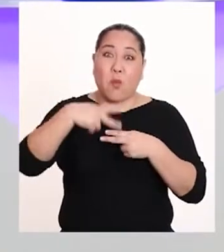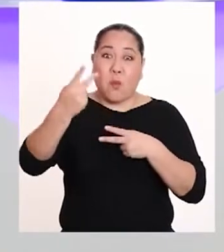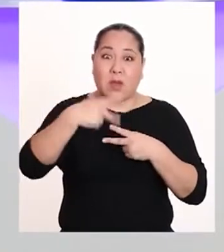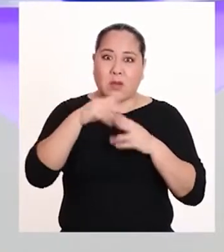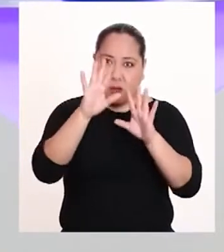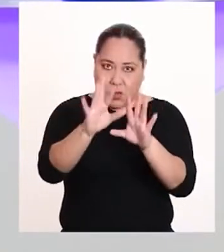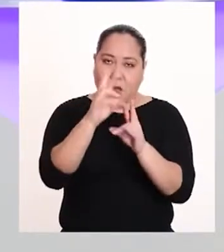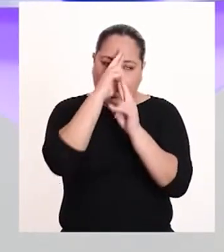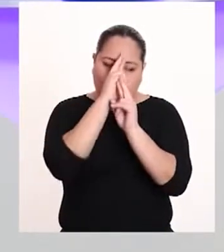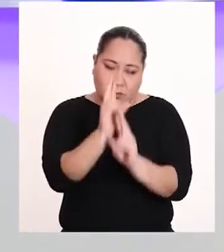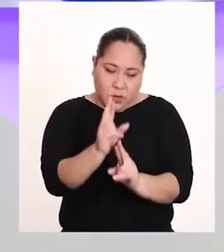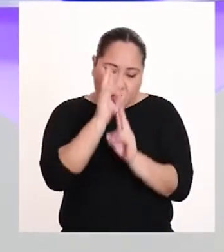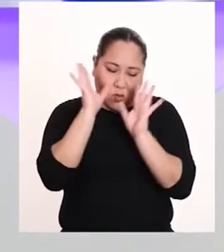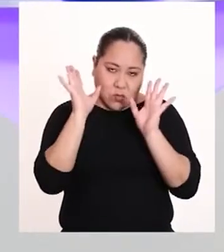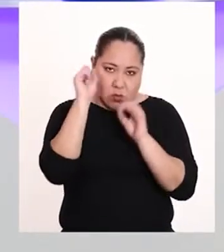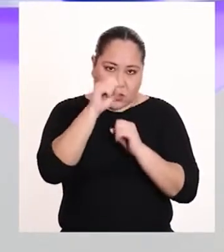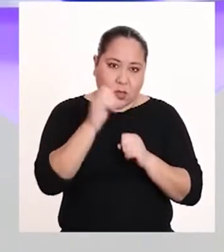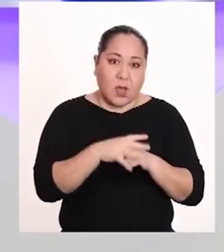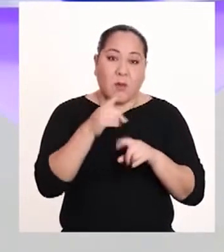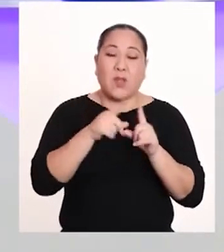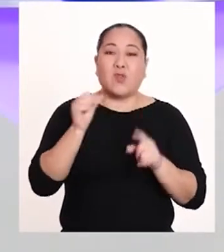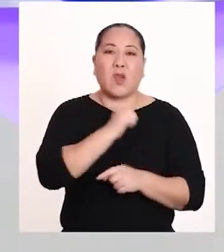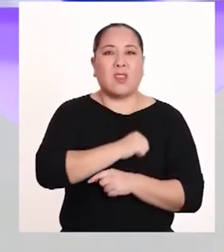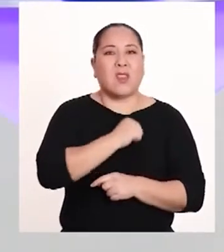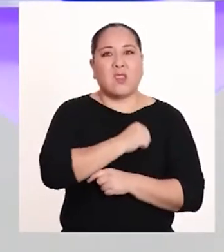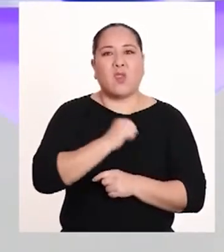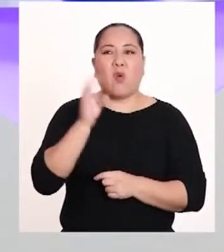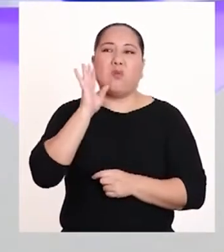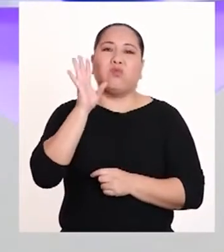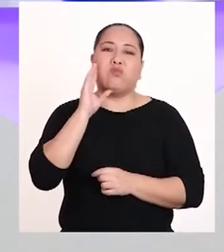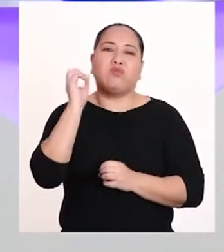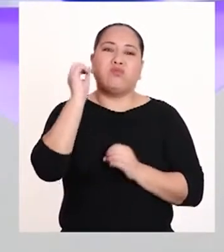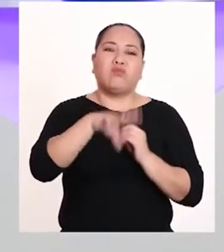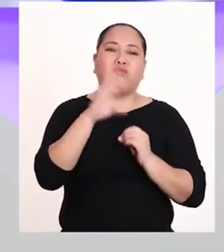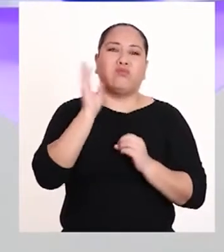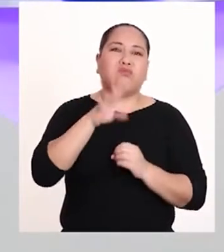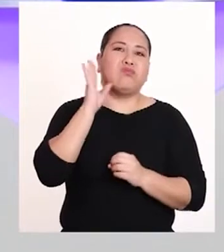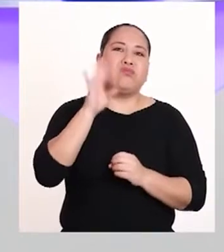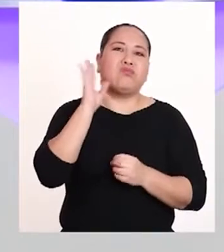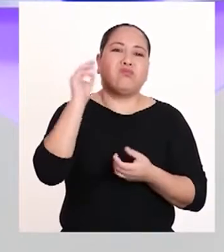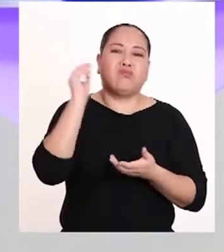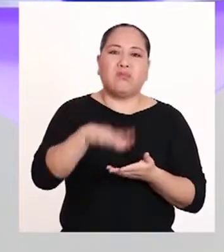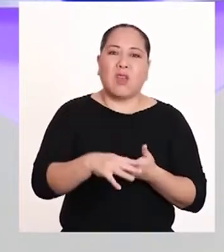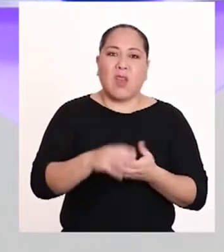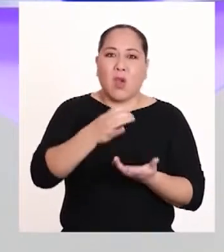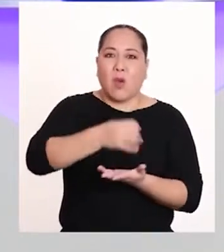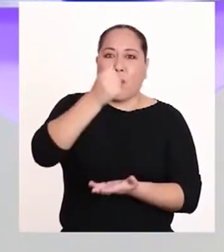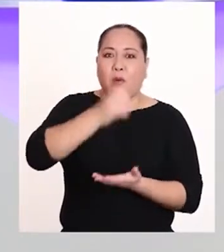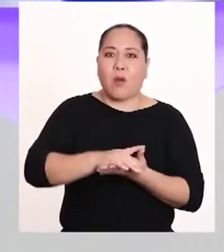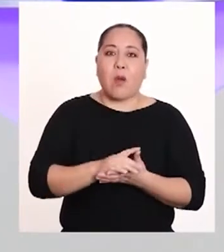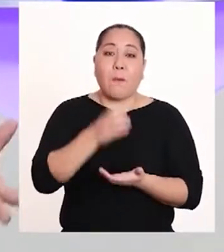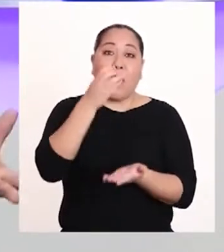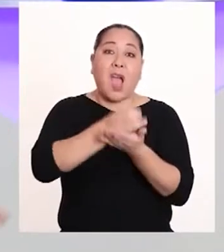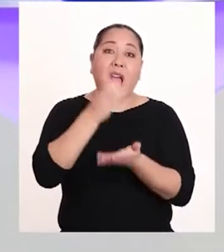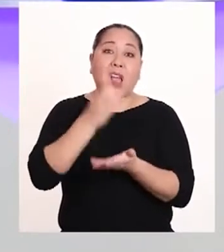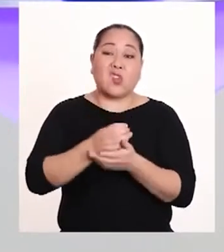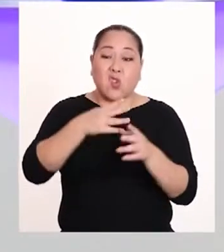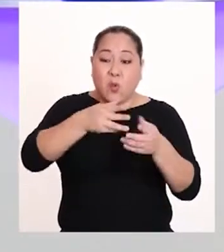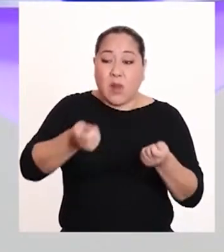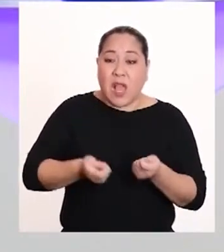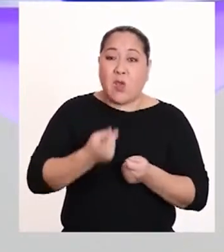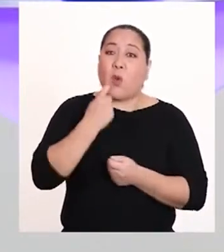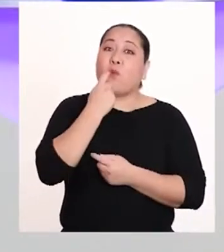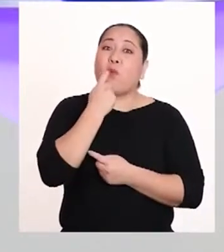un vecino, con mucho respeto, claro, acerca de su actitud al estar arrojando una serie de desperdicios de plástico como vasos,